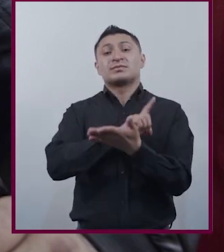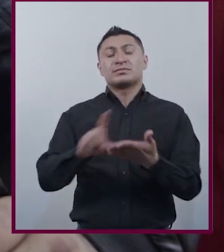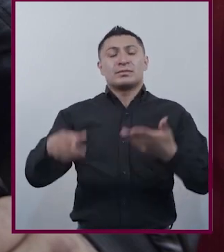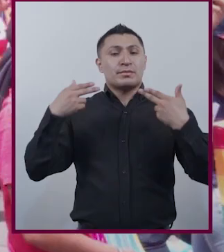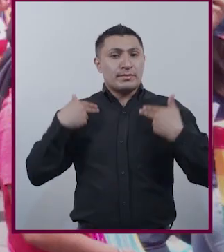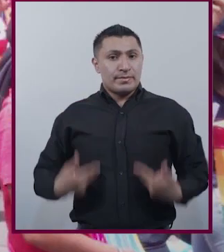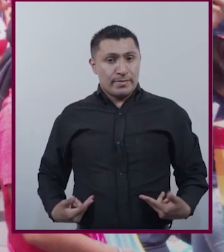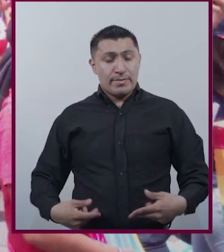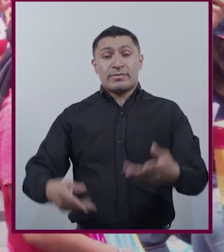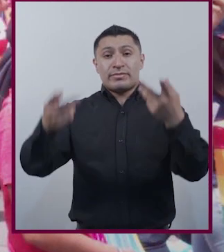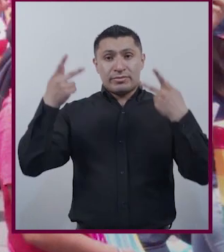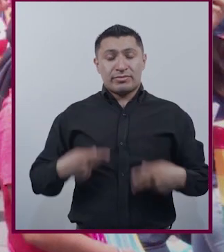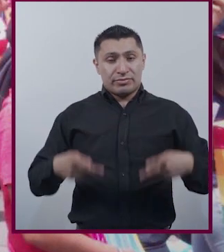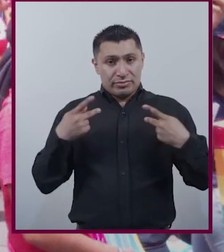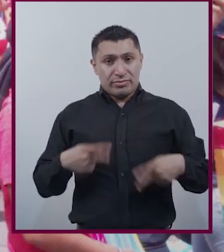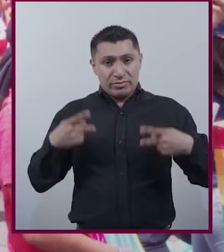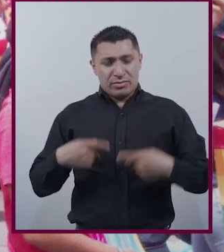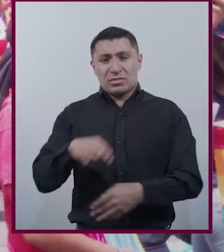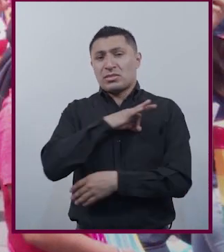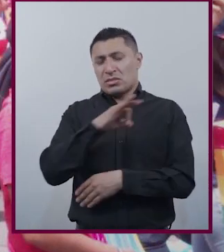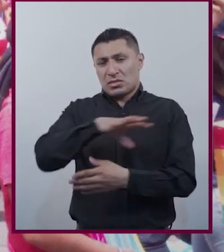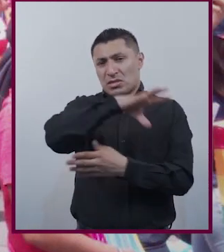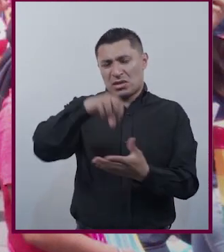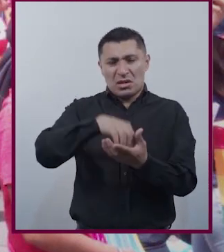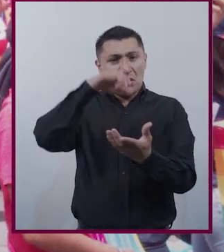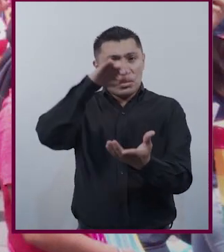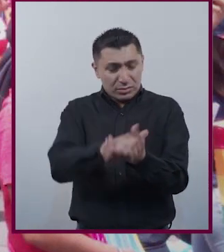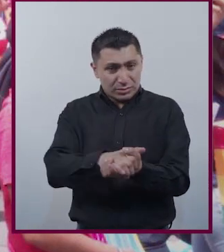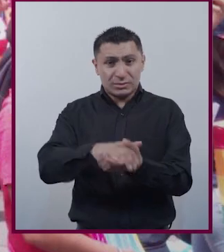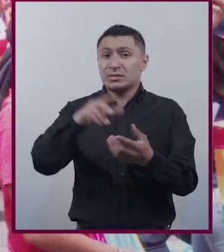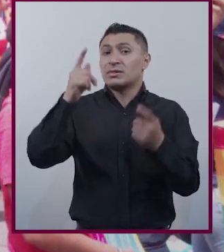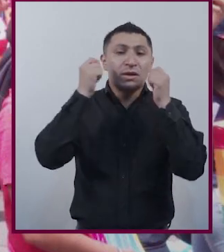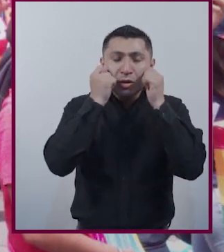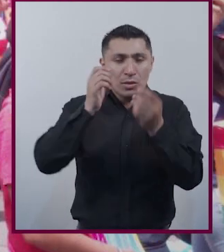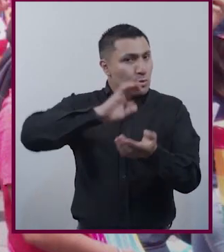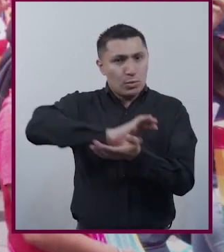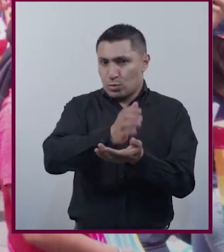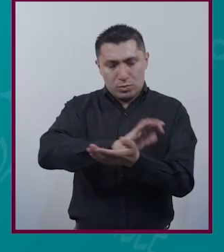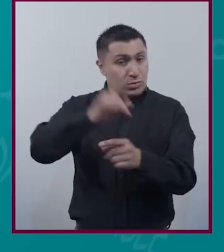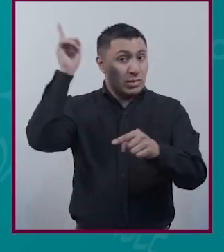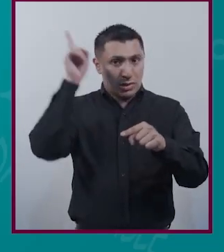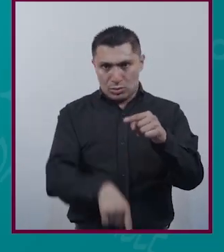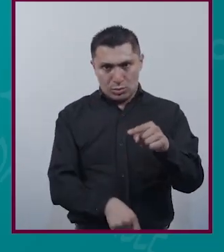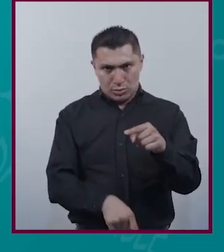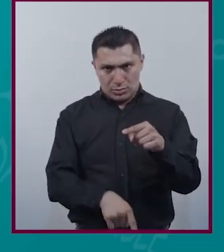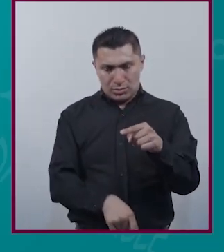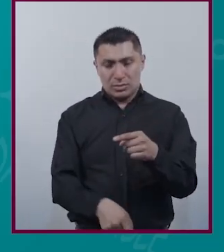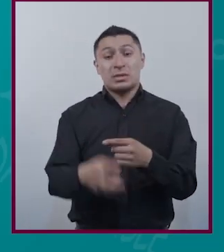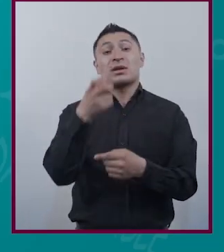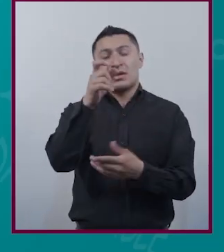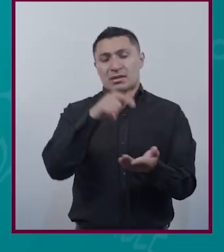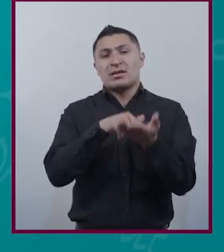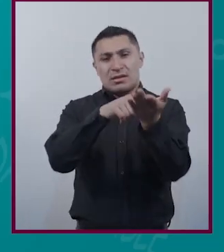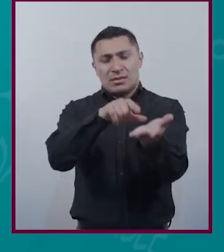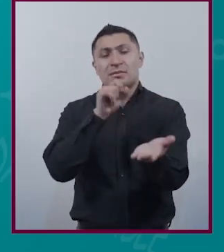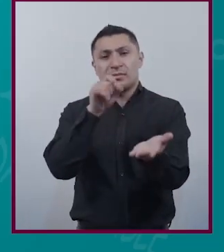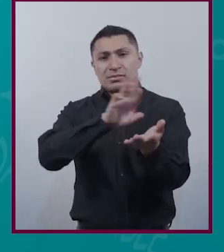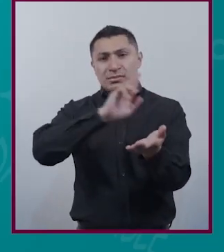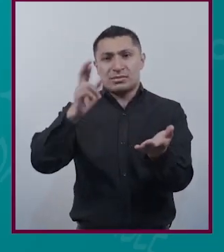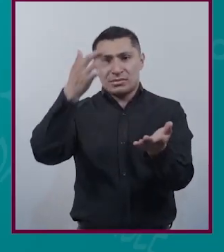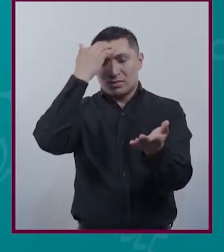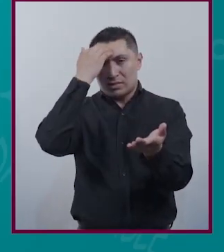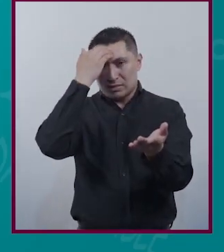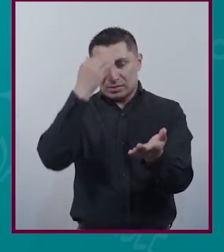humano Que las personas Que Puedan contraer Matrimonio Sin discriminación Alguna Esta propuesta También plantea El